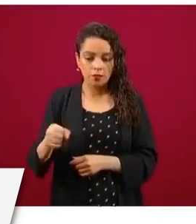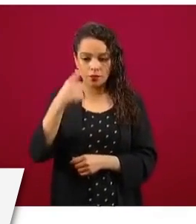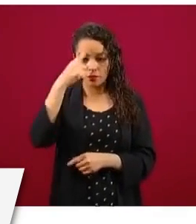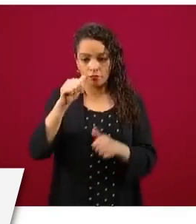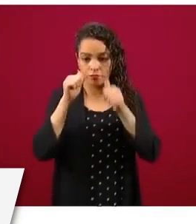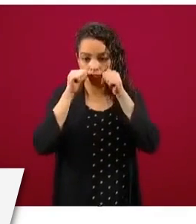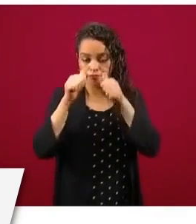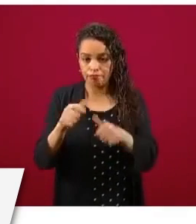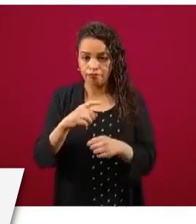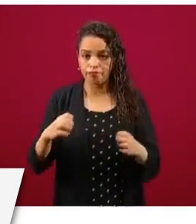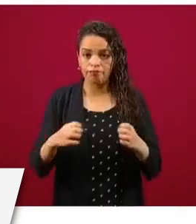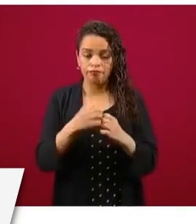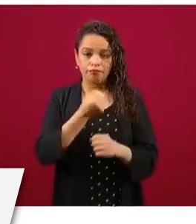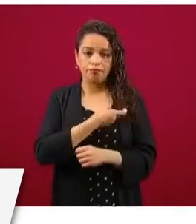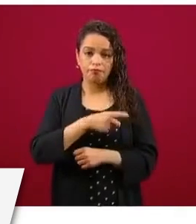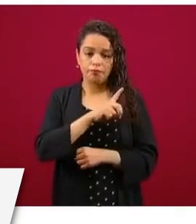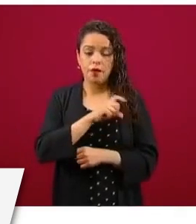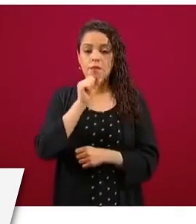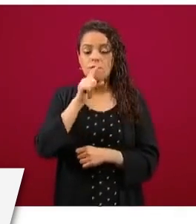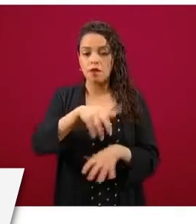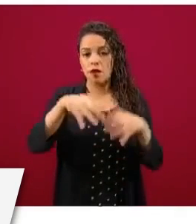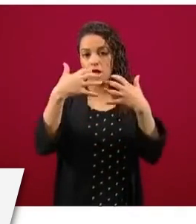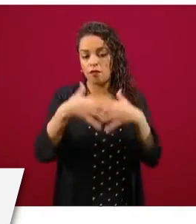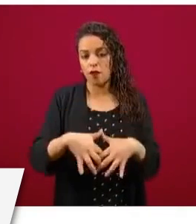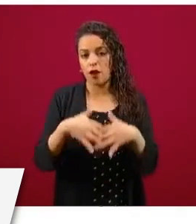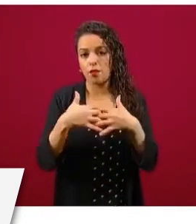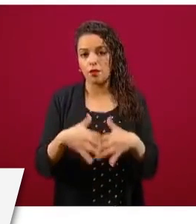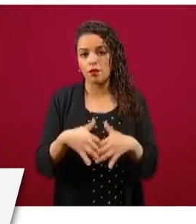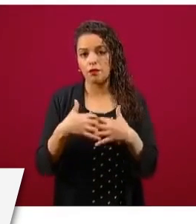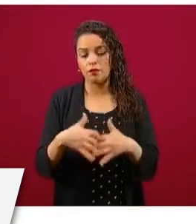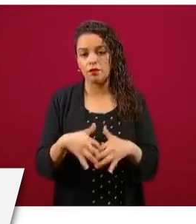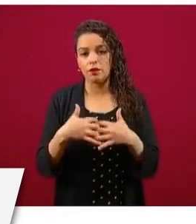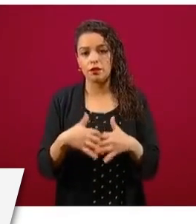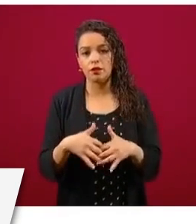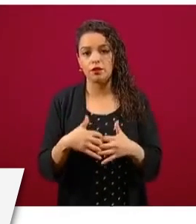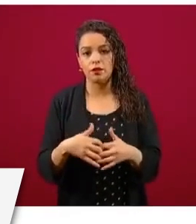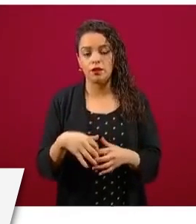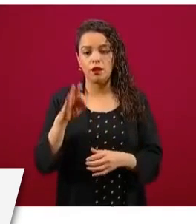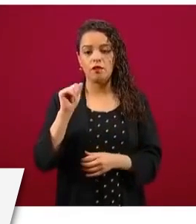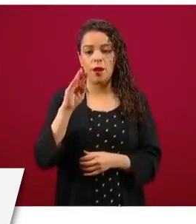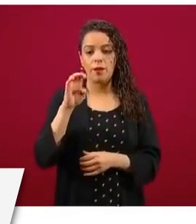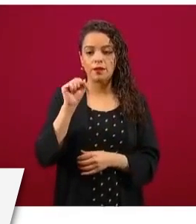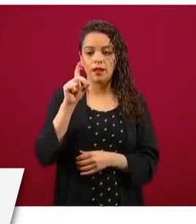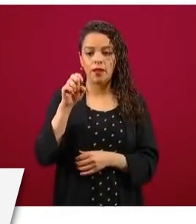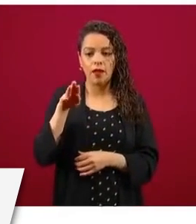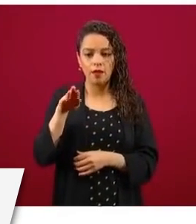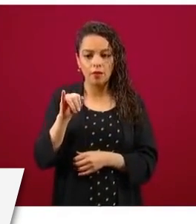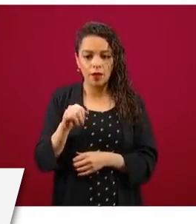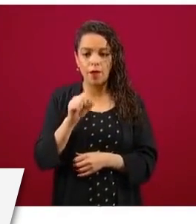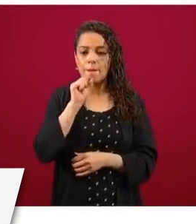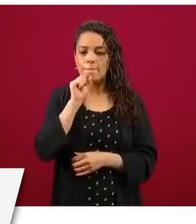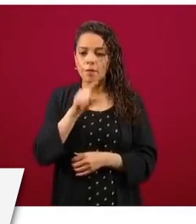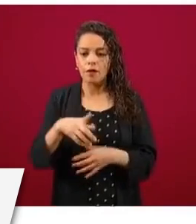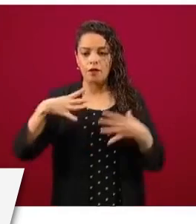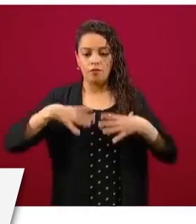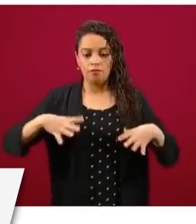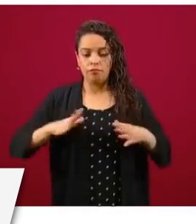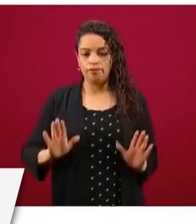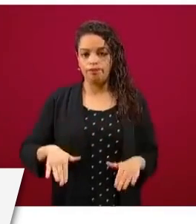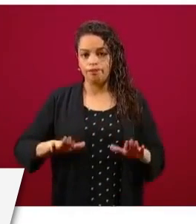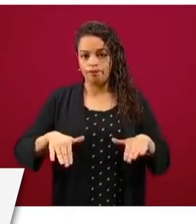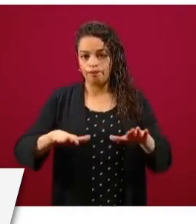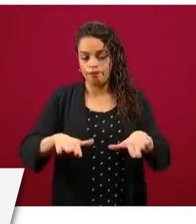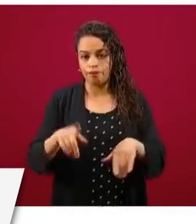emergencia, tanto en las fábricas de lo que es Favecedén y también la fábrica de vestuario que cuenta